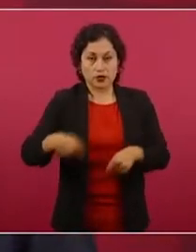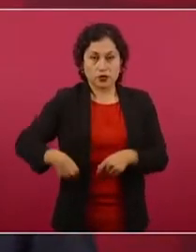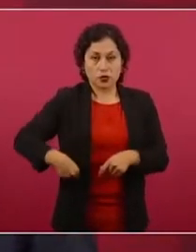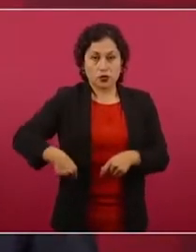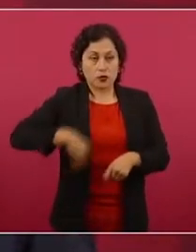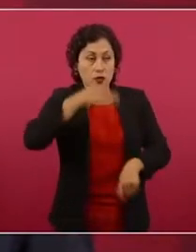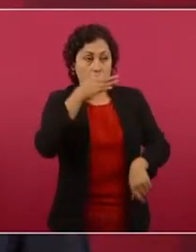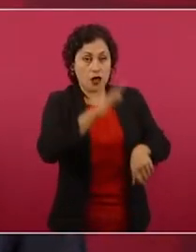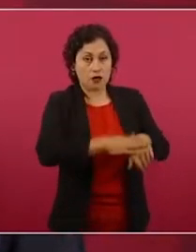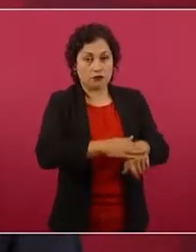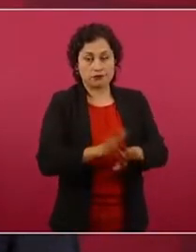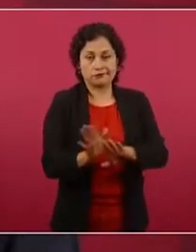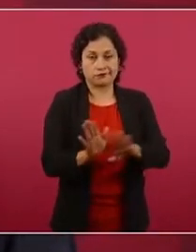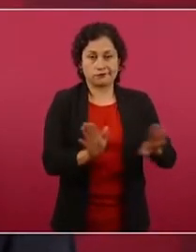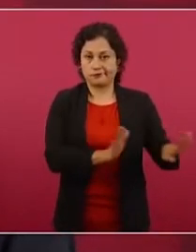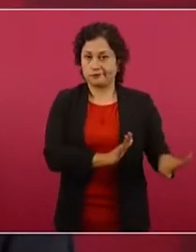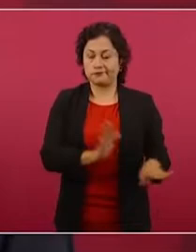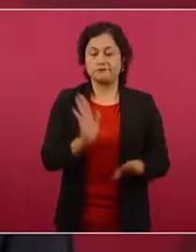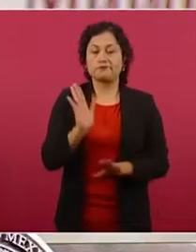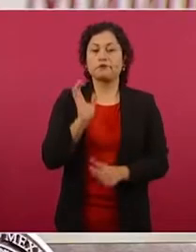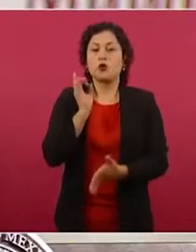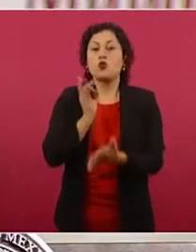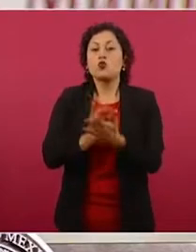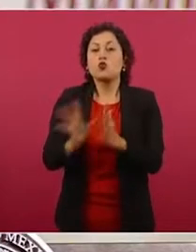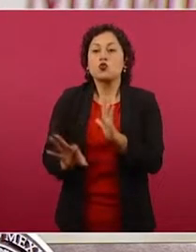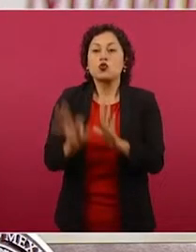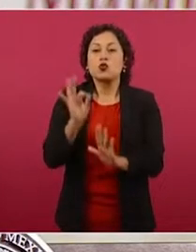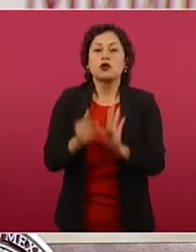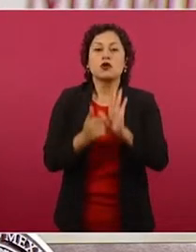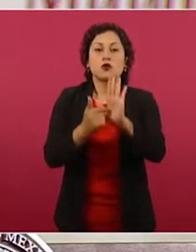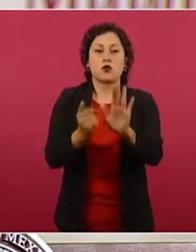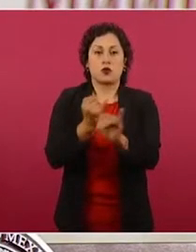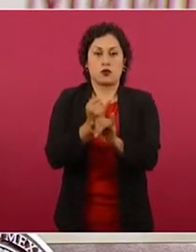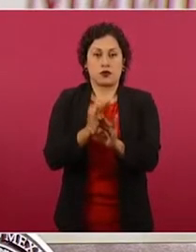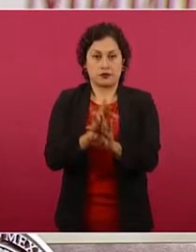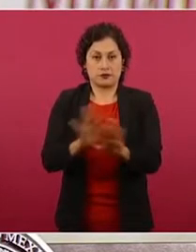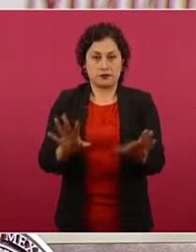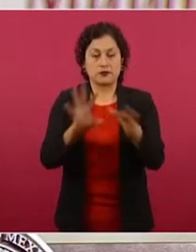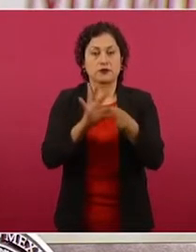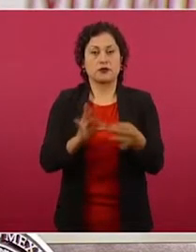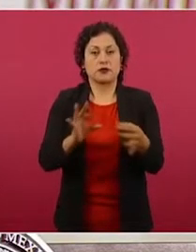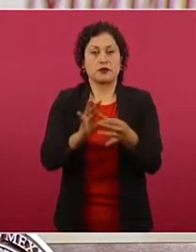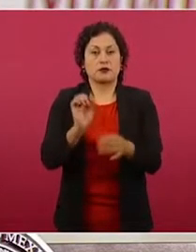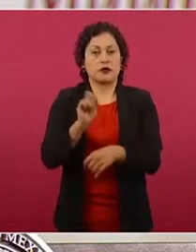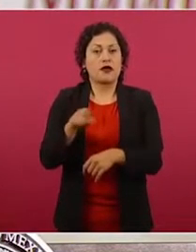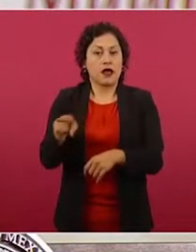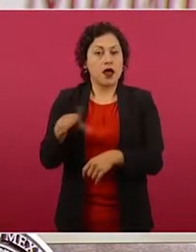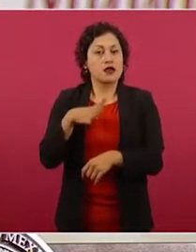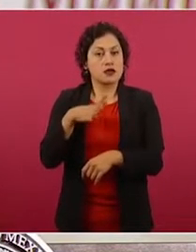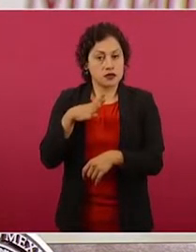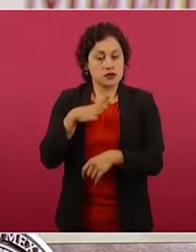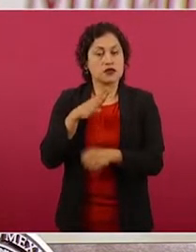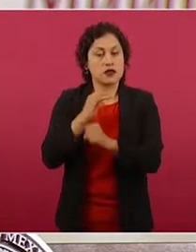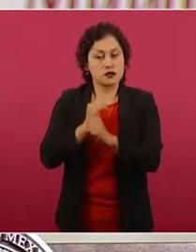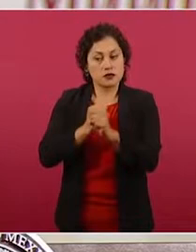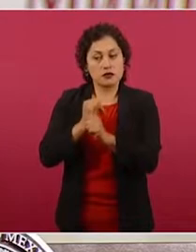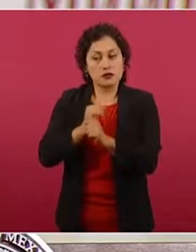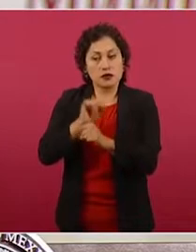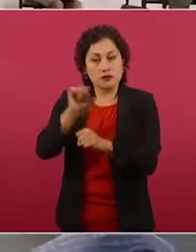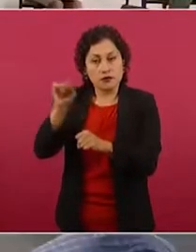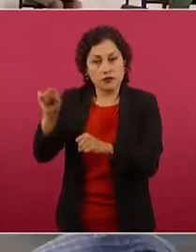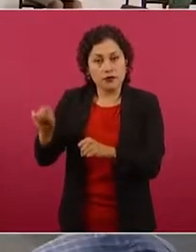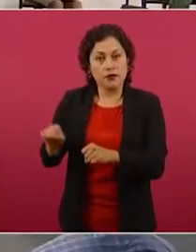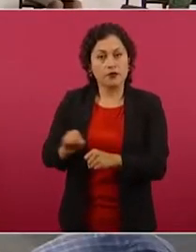intelectuales, señalar que hay material importante de identificación